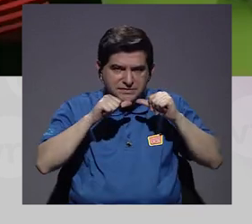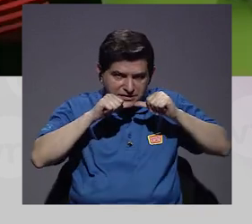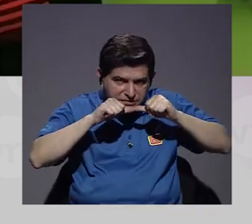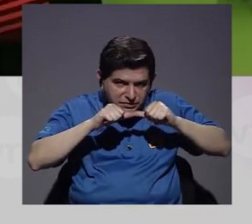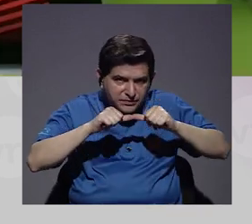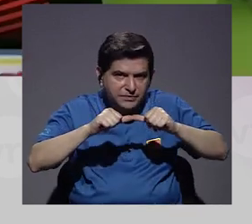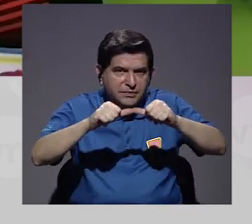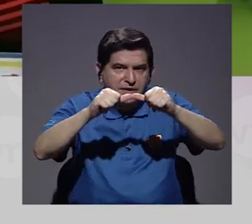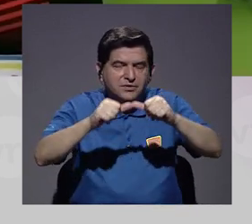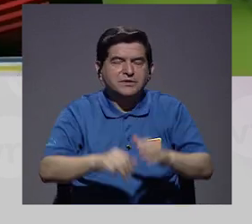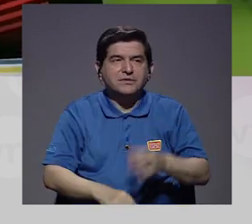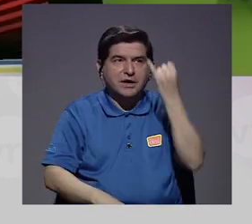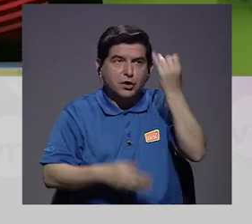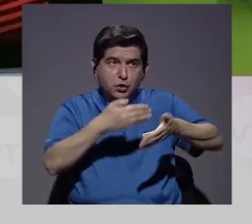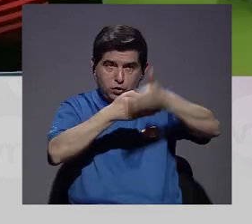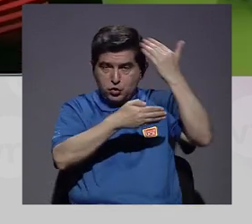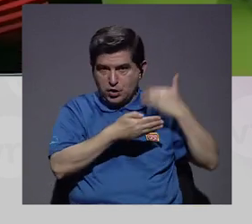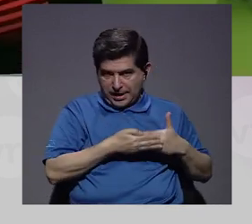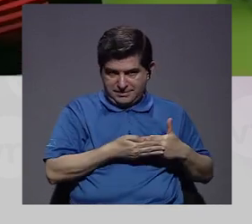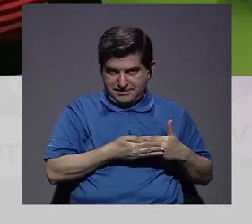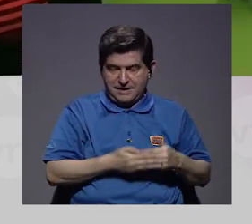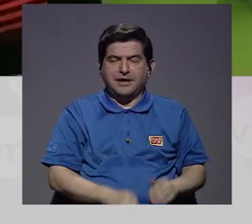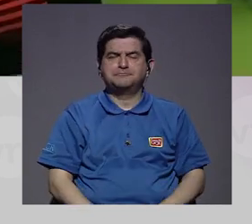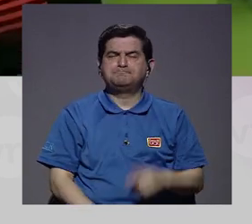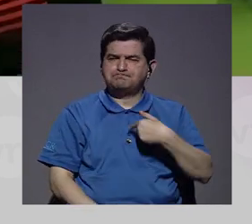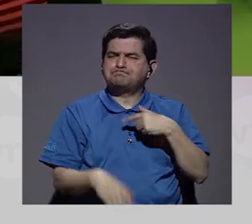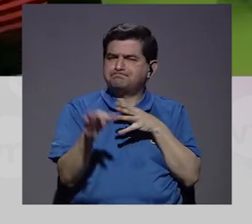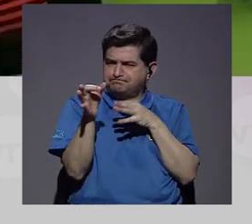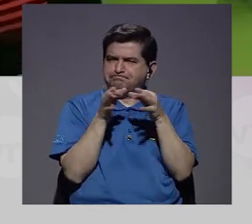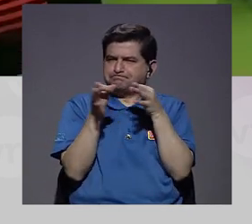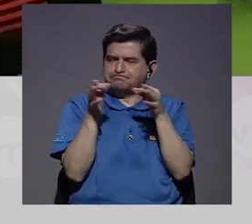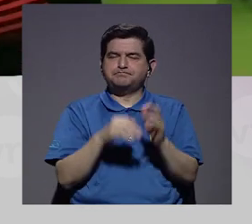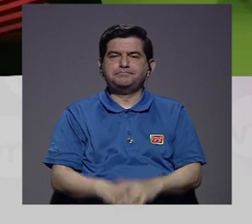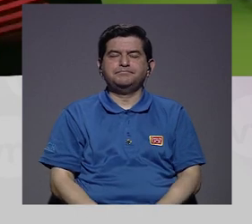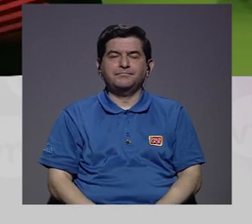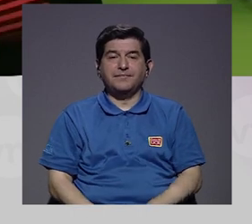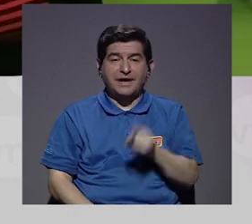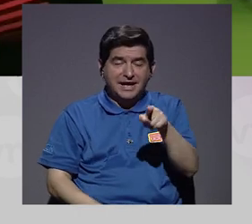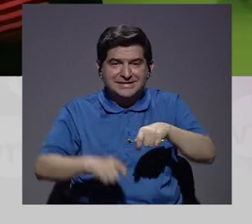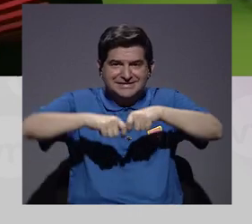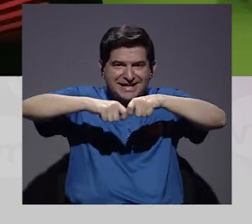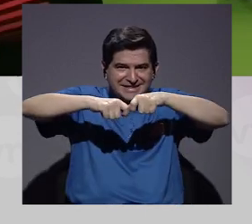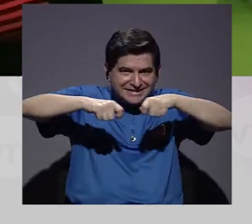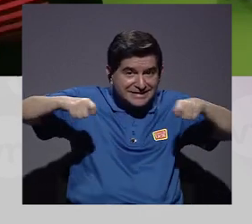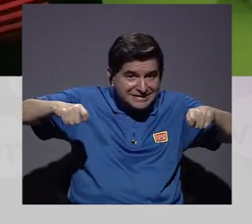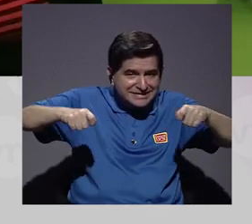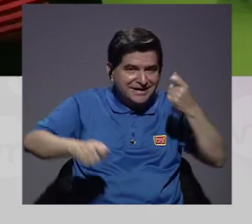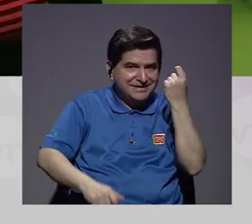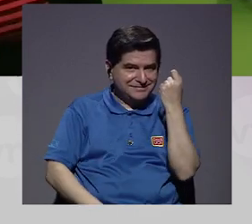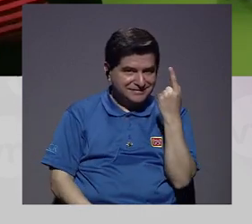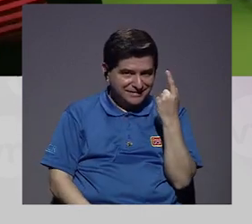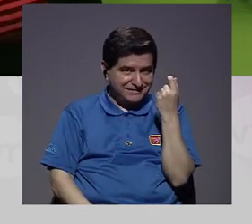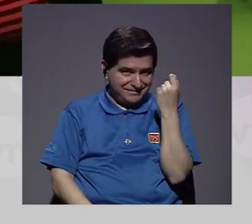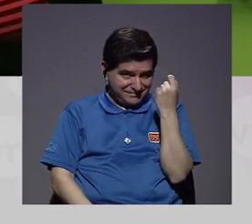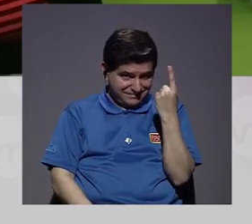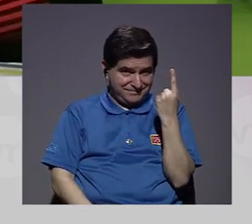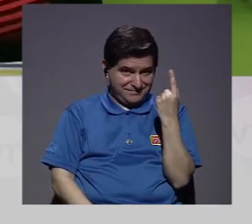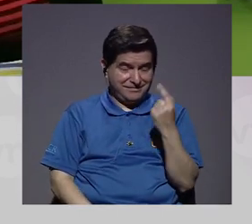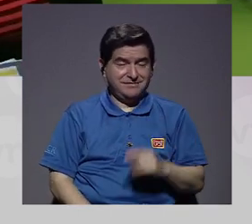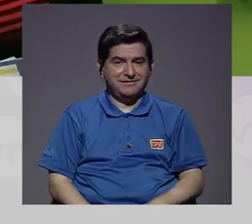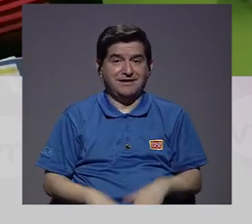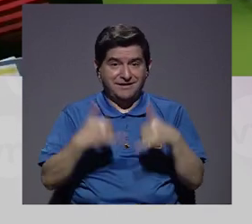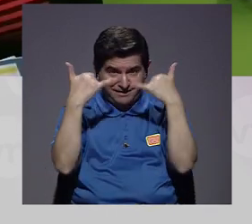para un poco seguir con la línea que veníamos, sí decir que la distancia, que entender entonces